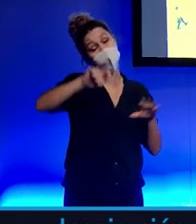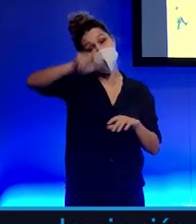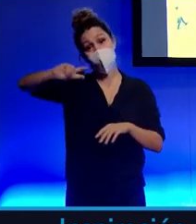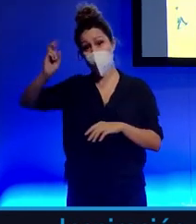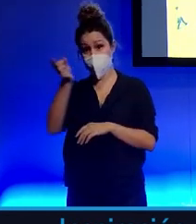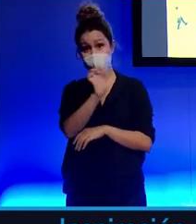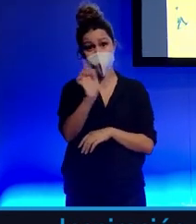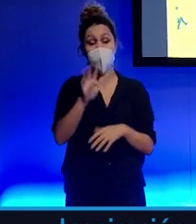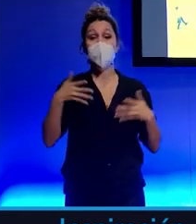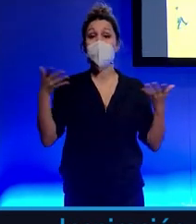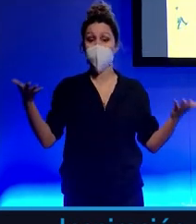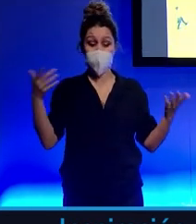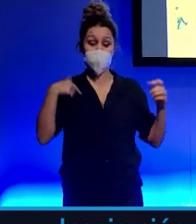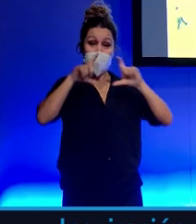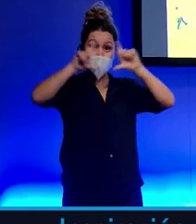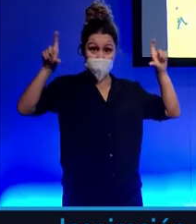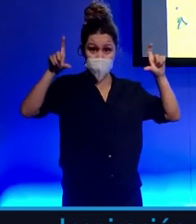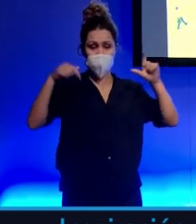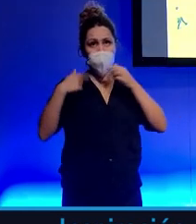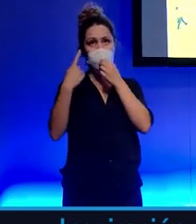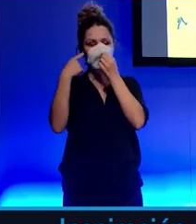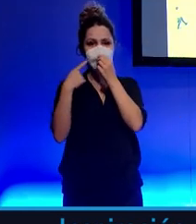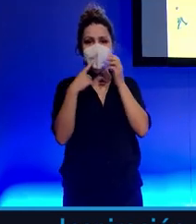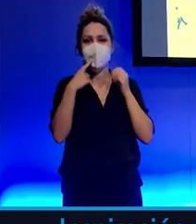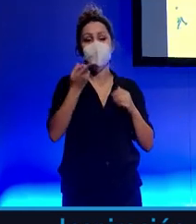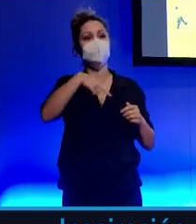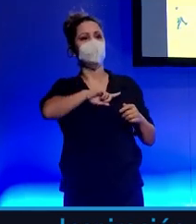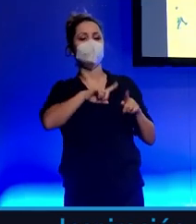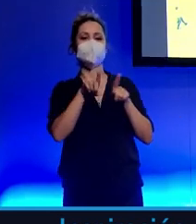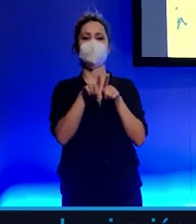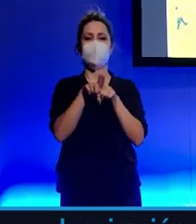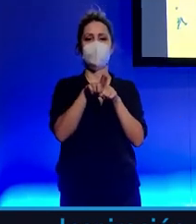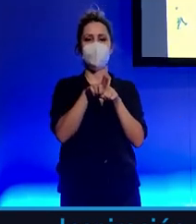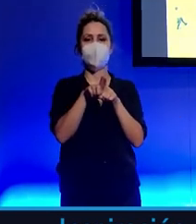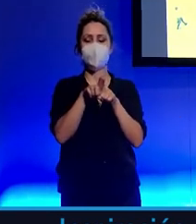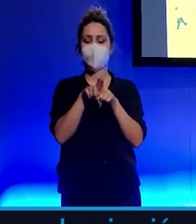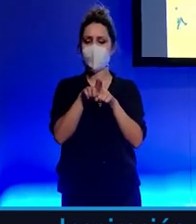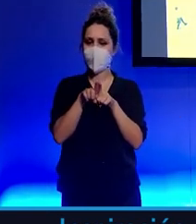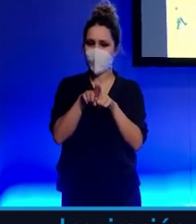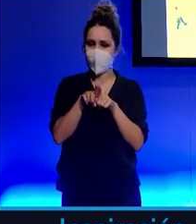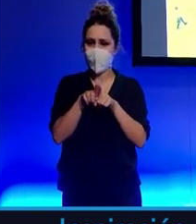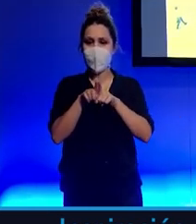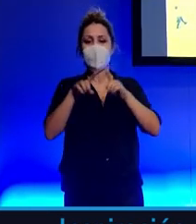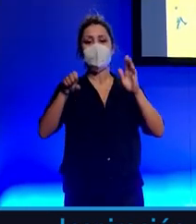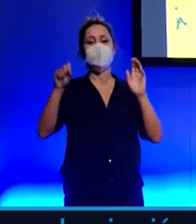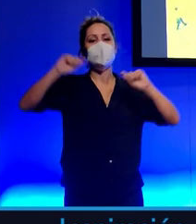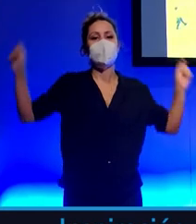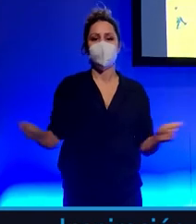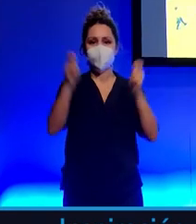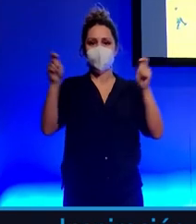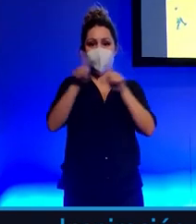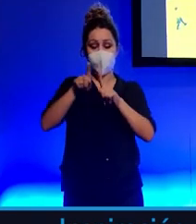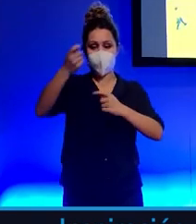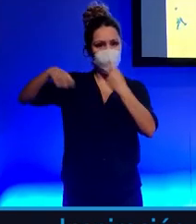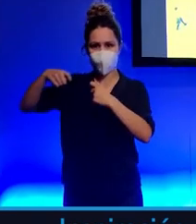Por eso, en mi compañía dije, nosotros no podemos seguir solamente haciendo branding como negocio. Nosotros tenemos que crear branding